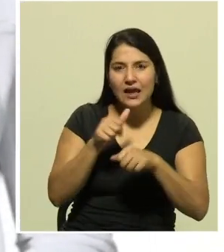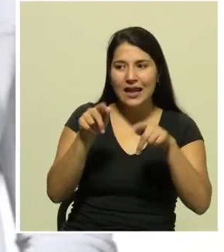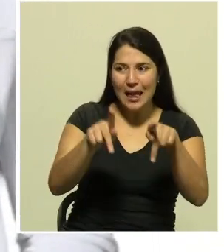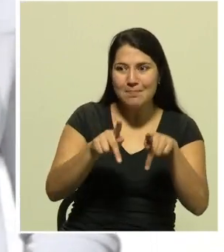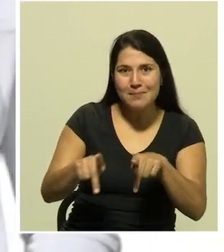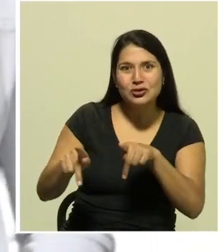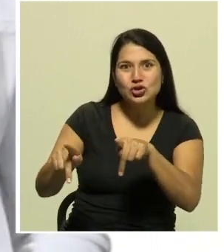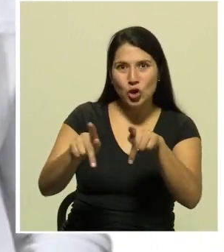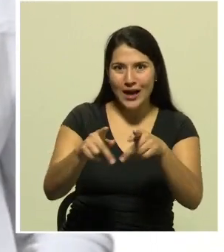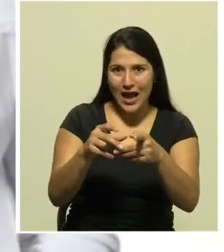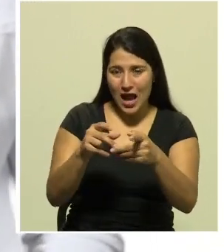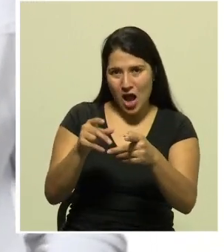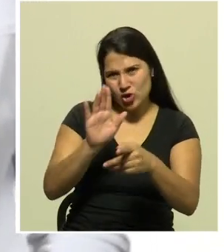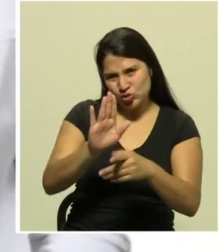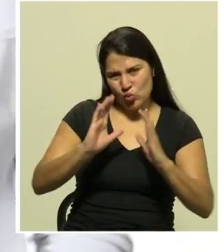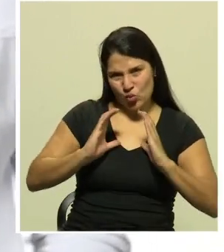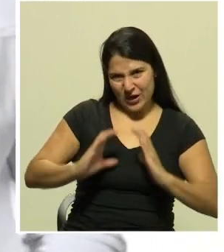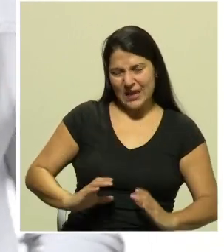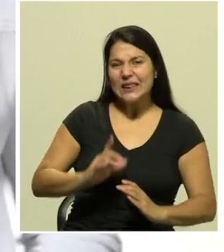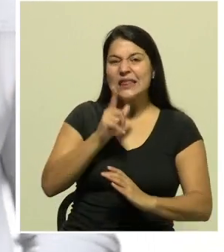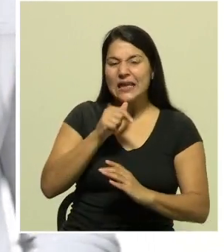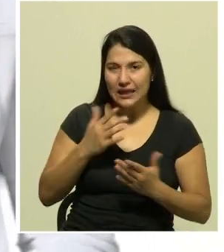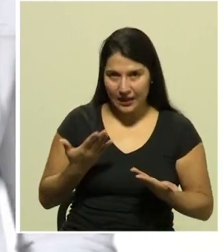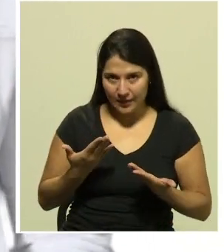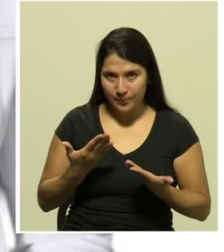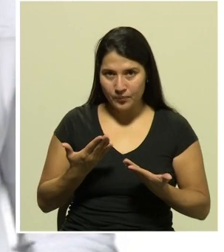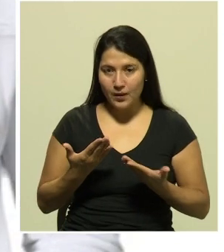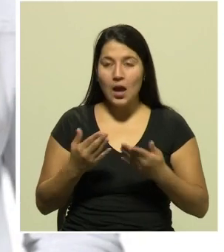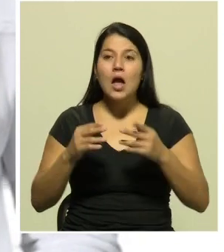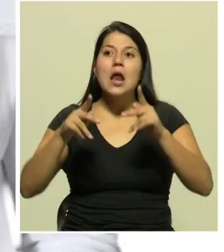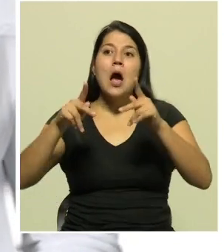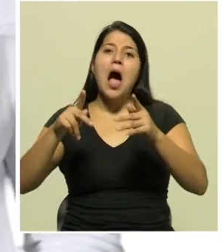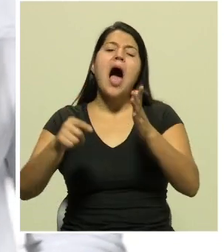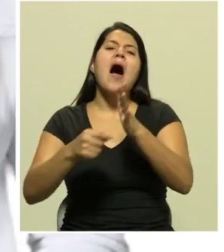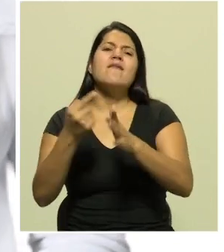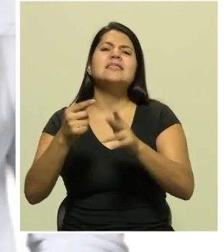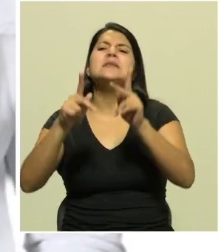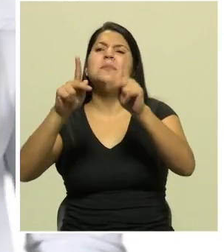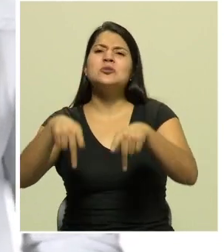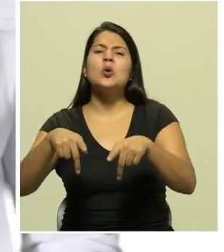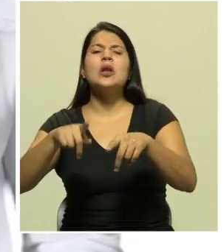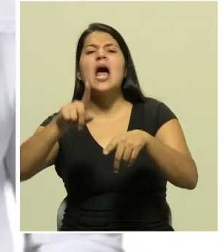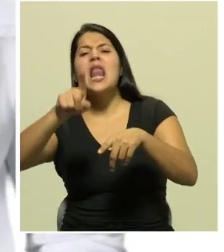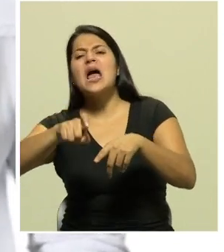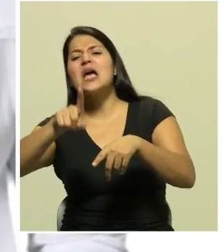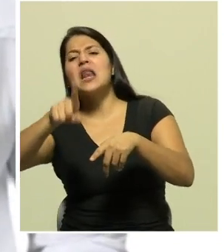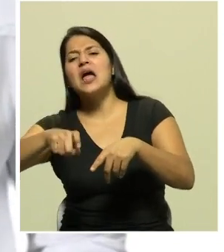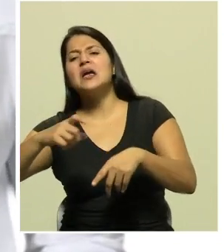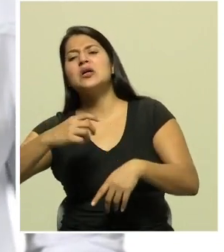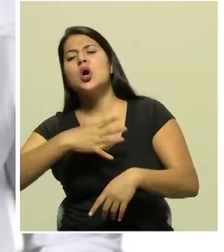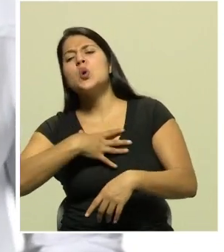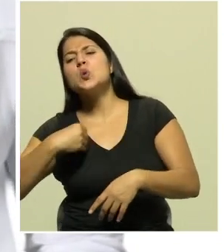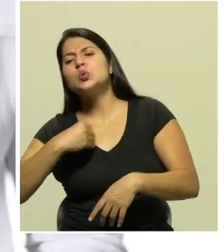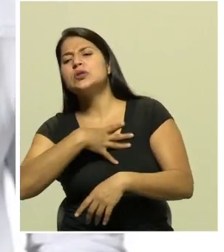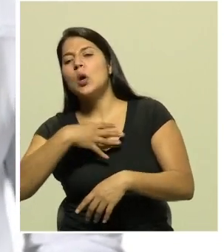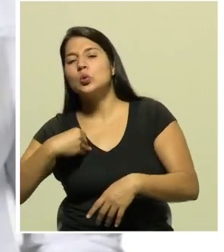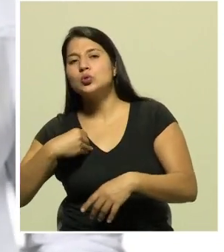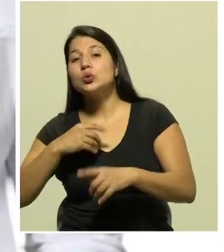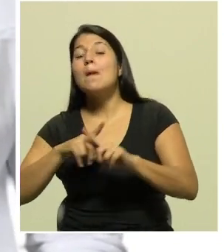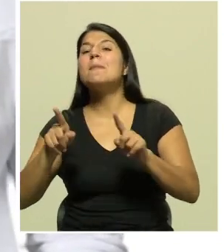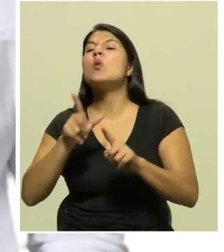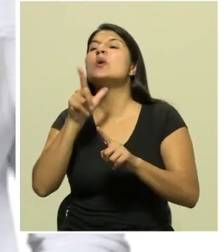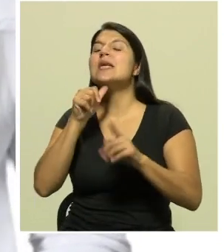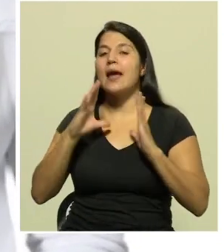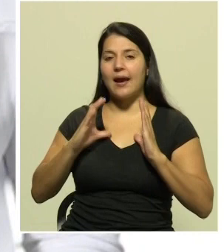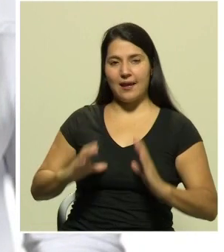en Instagram tenemos nuestra audiencia que son las personas que nos dan like comentan pero nuestro cliente ideal es el que nos compra yo te